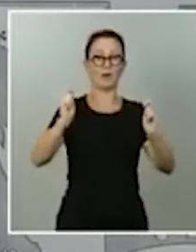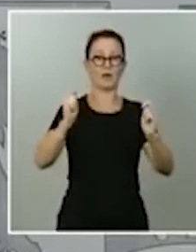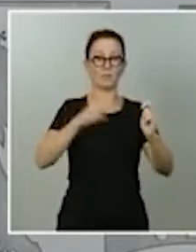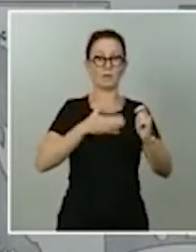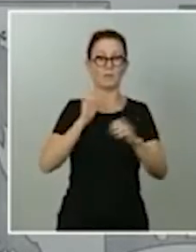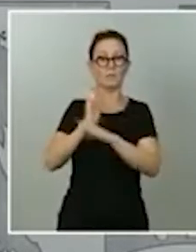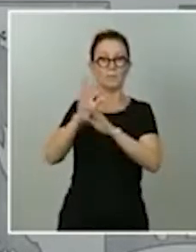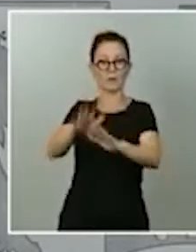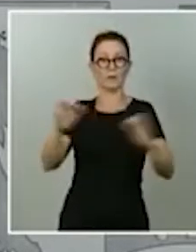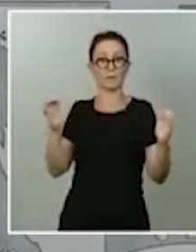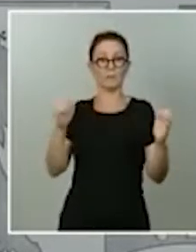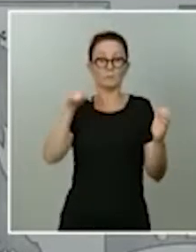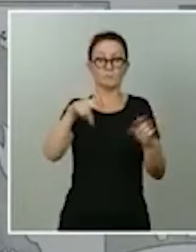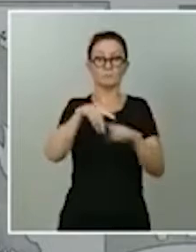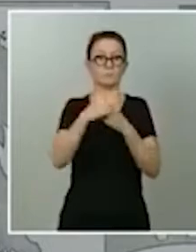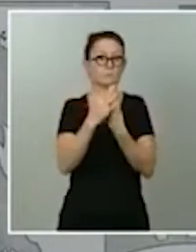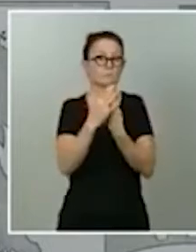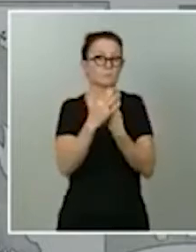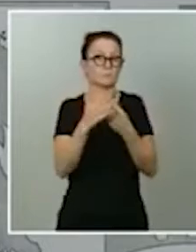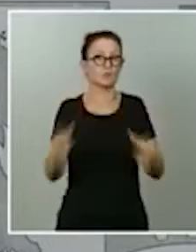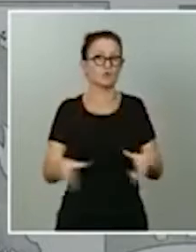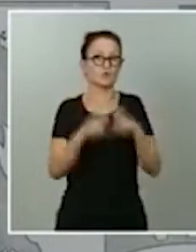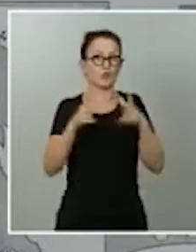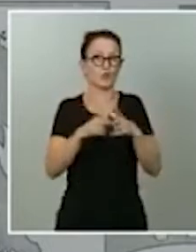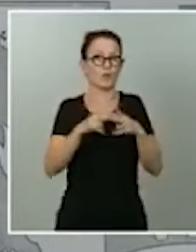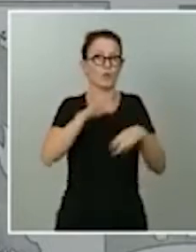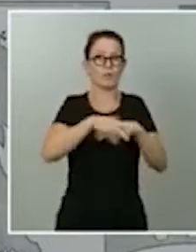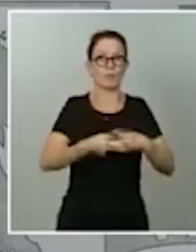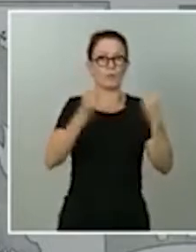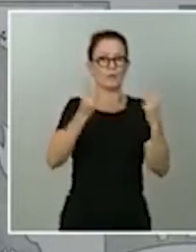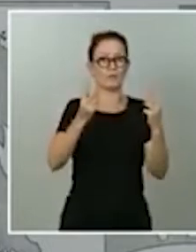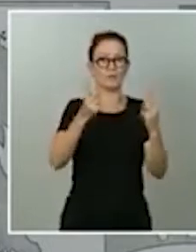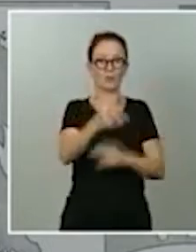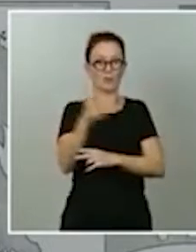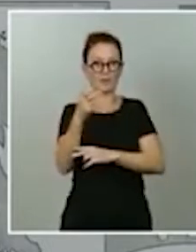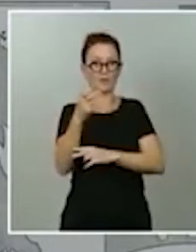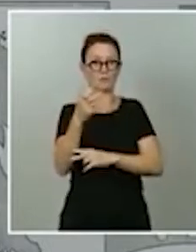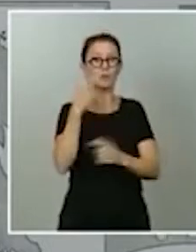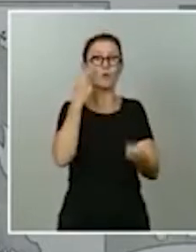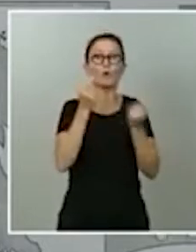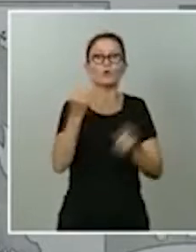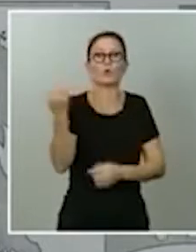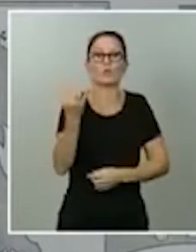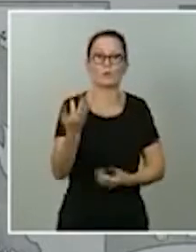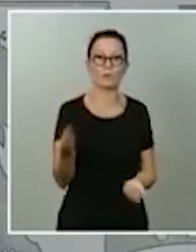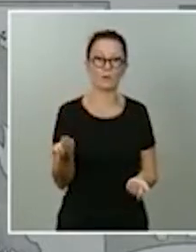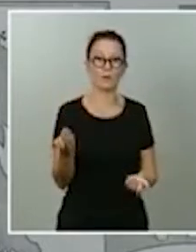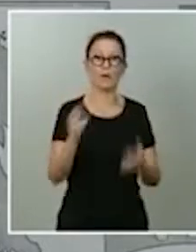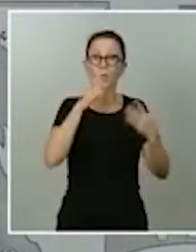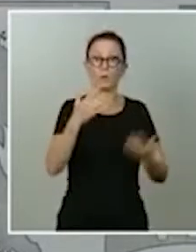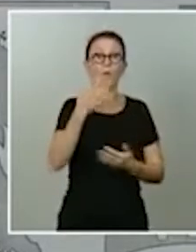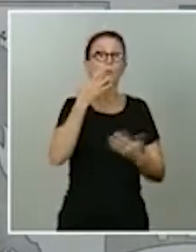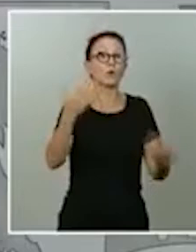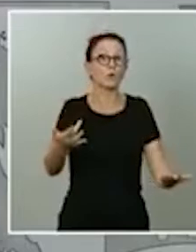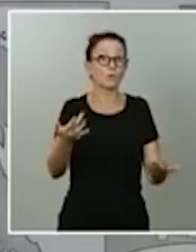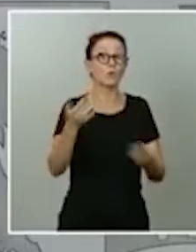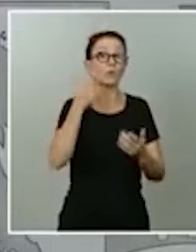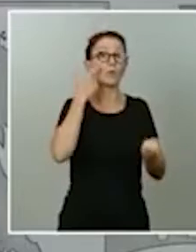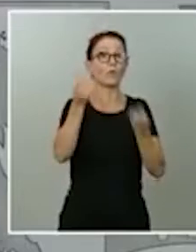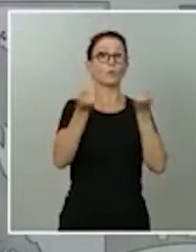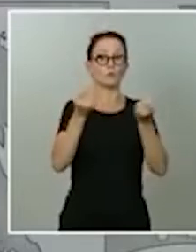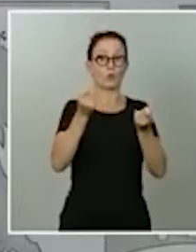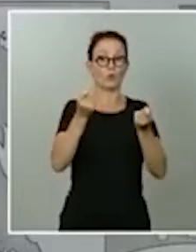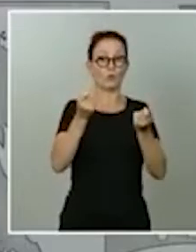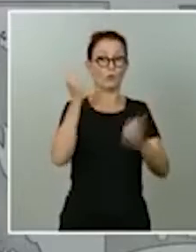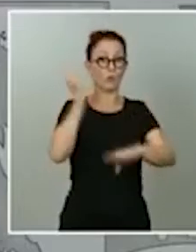estado social y democrático de derecho. Tiene que haber un control. Lo está viendo ahora mismo un control de los jueces precisamente a las decisiones que toman las